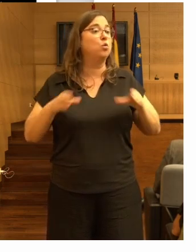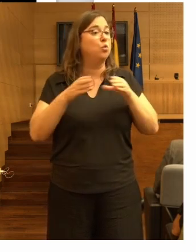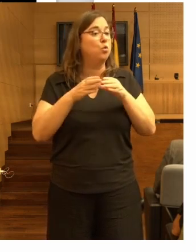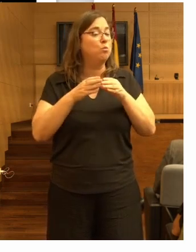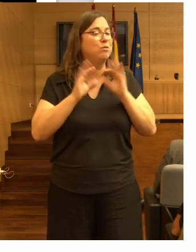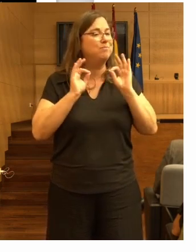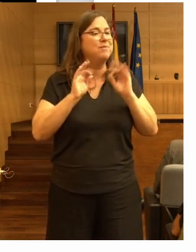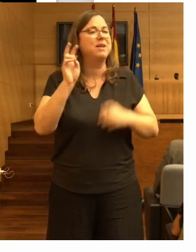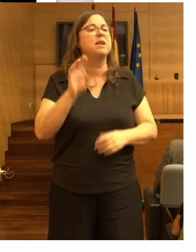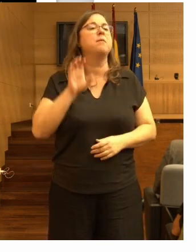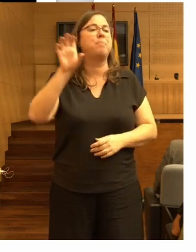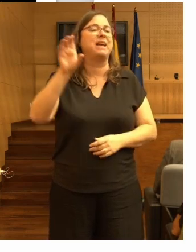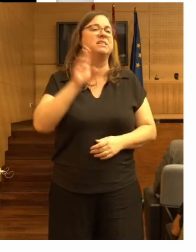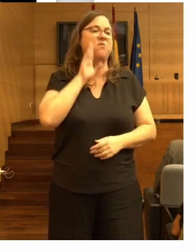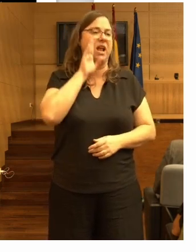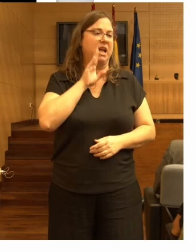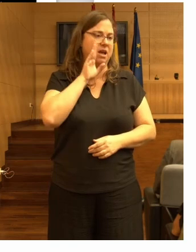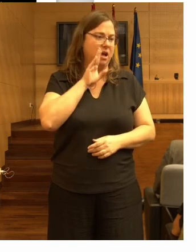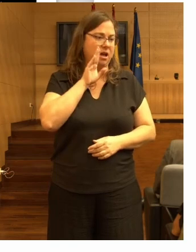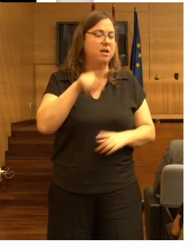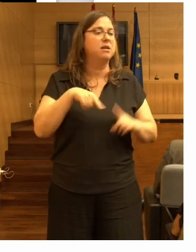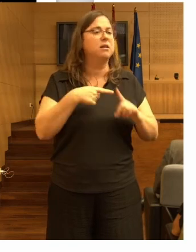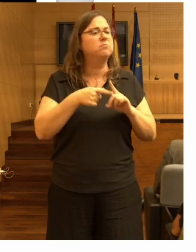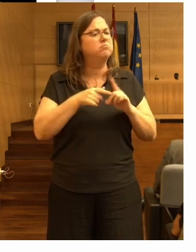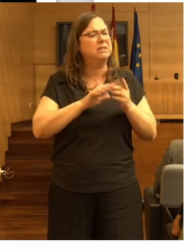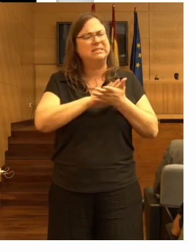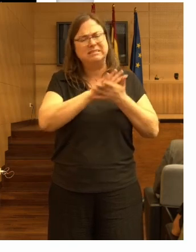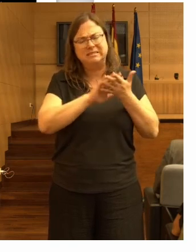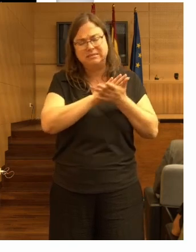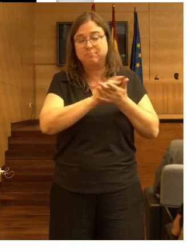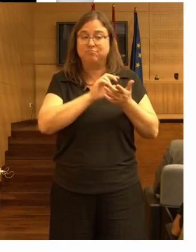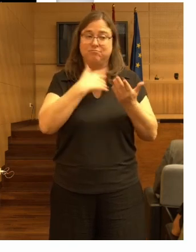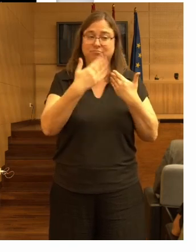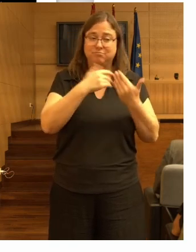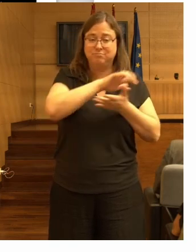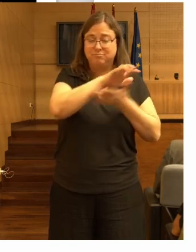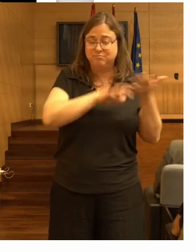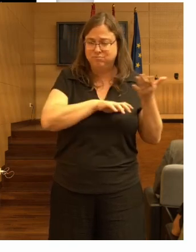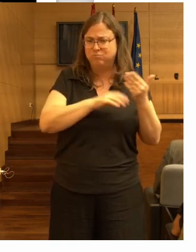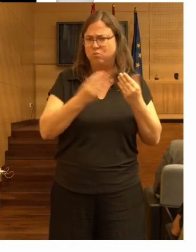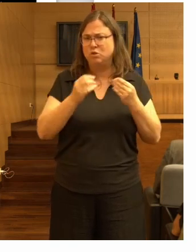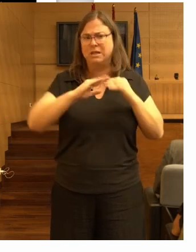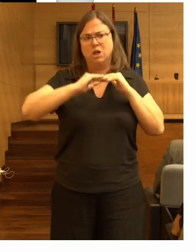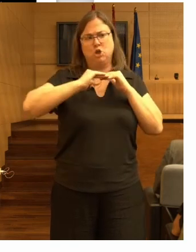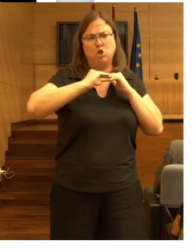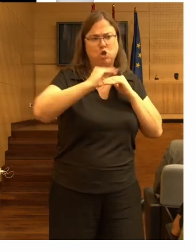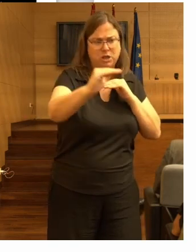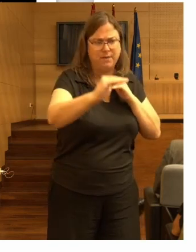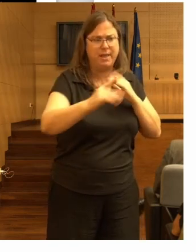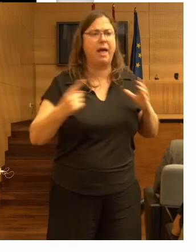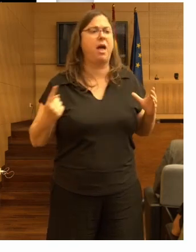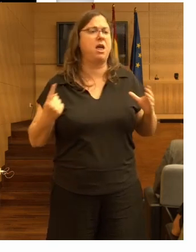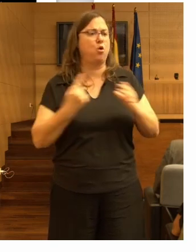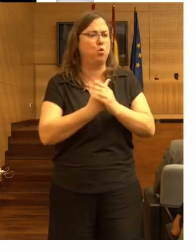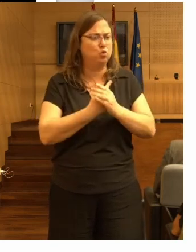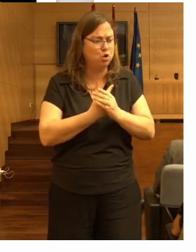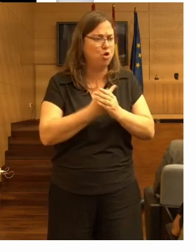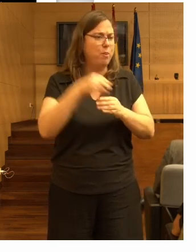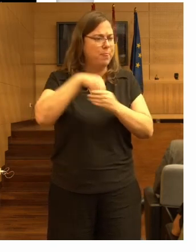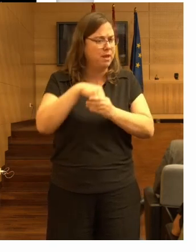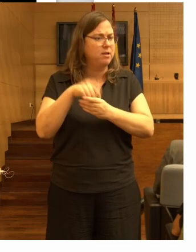Bélgica y hablan de muchísimas cosas de sostenibilidad de inclusión en residencias